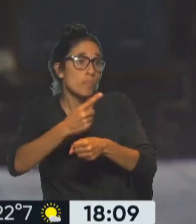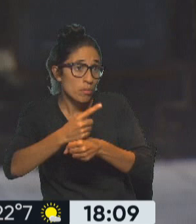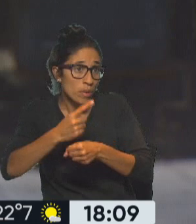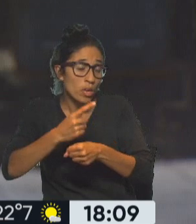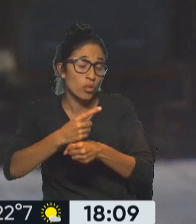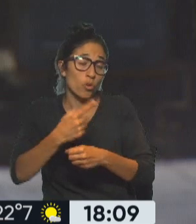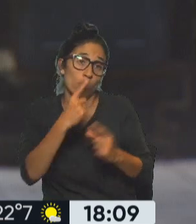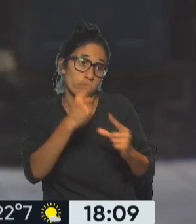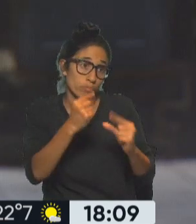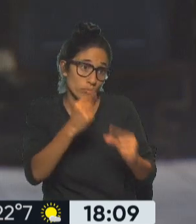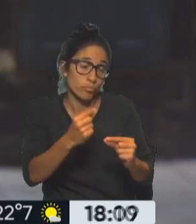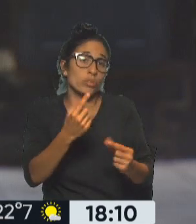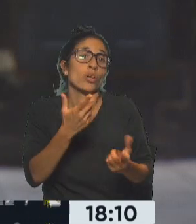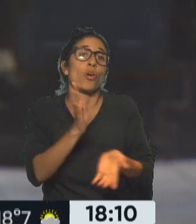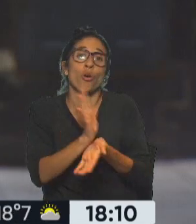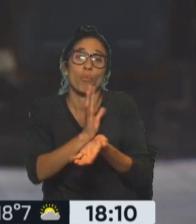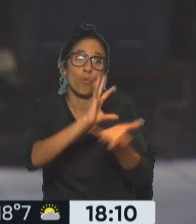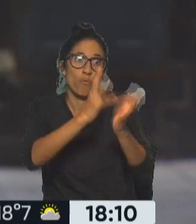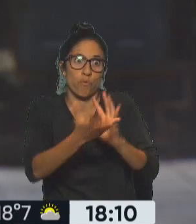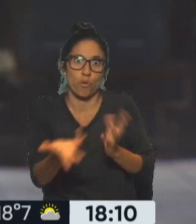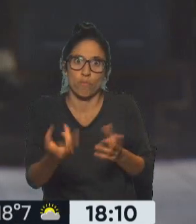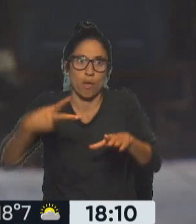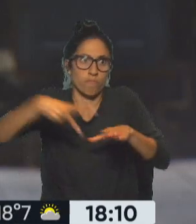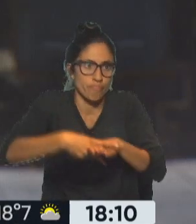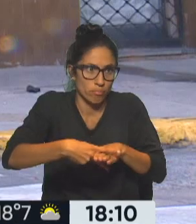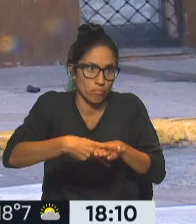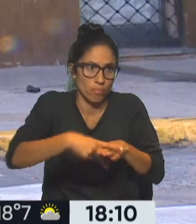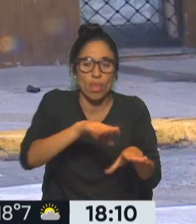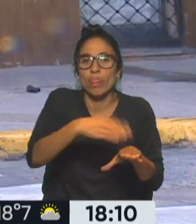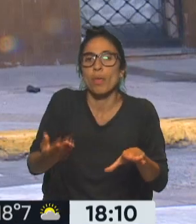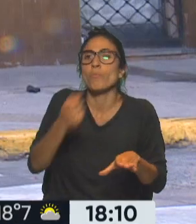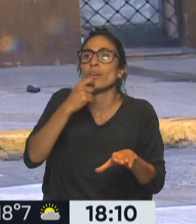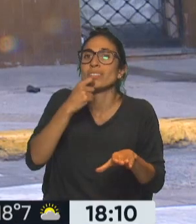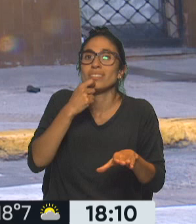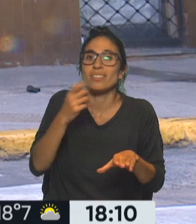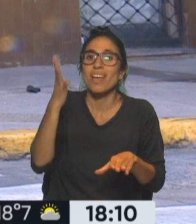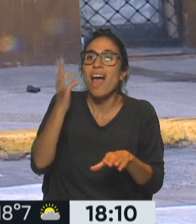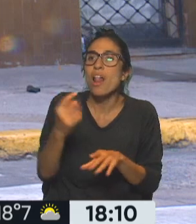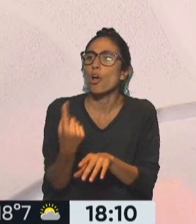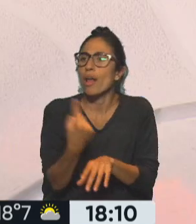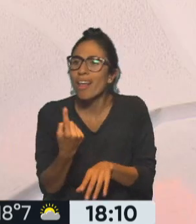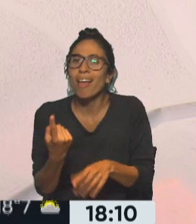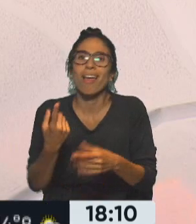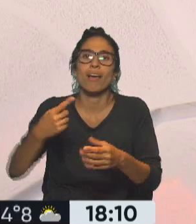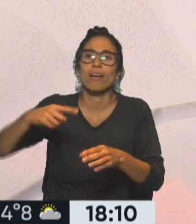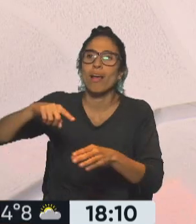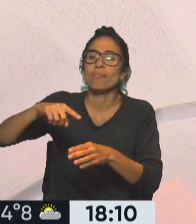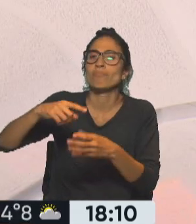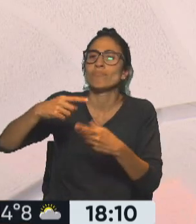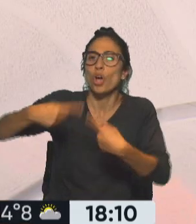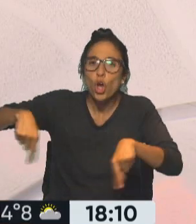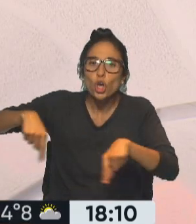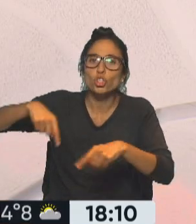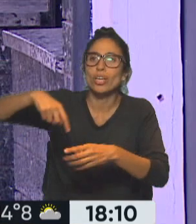por la quema de electrodomésticos. Y puede ser presencial, por internet y, si no, por escrito también.